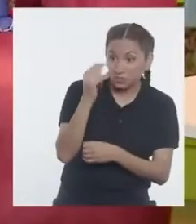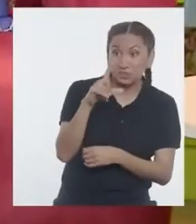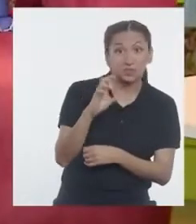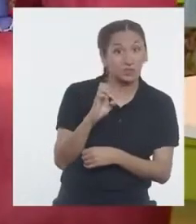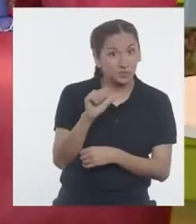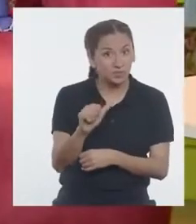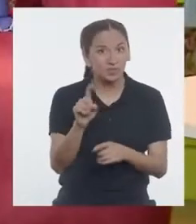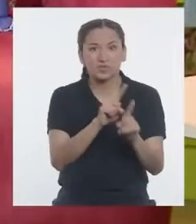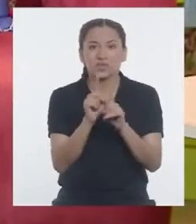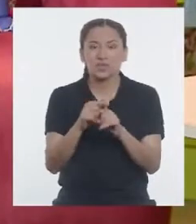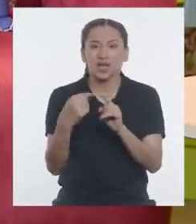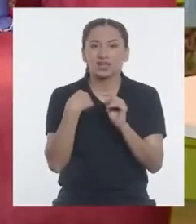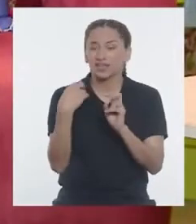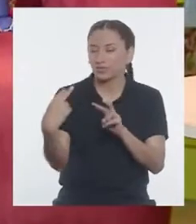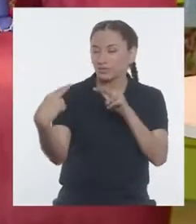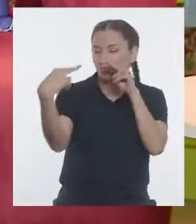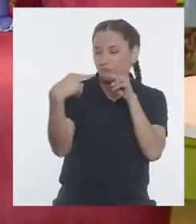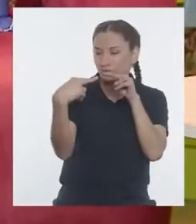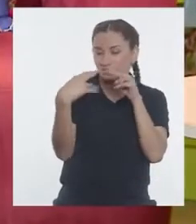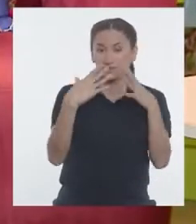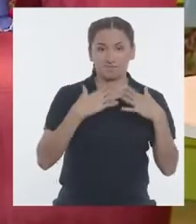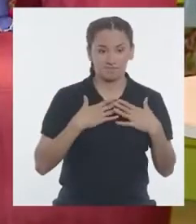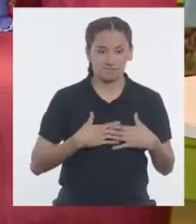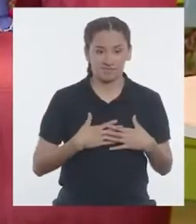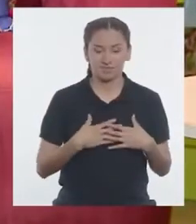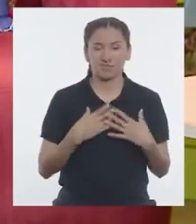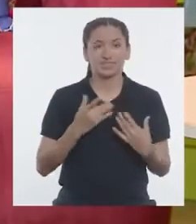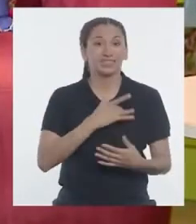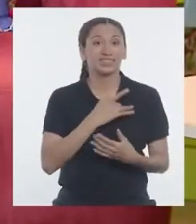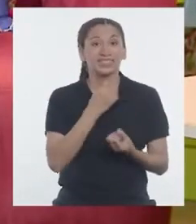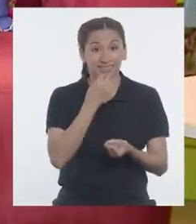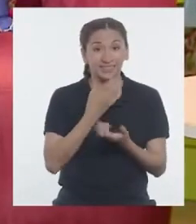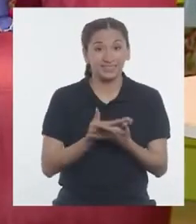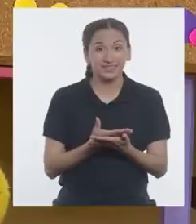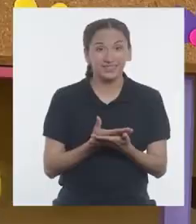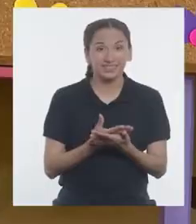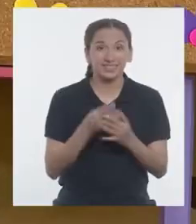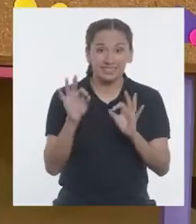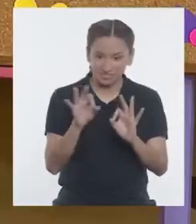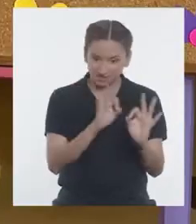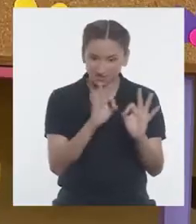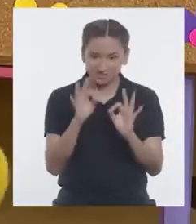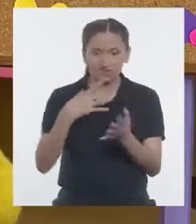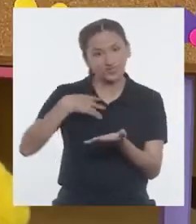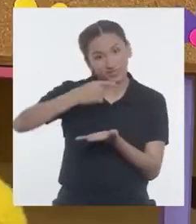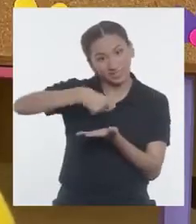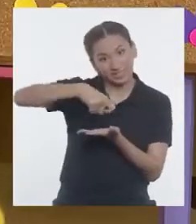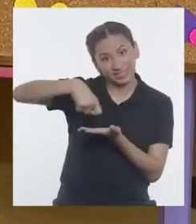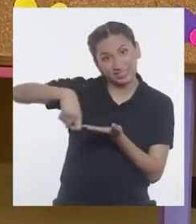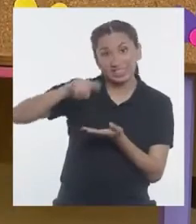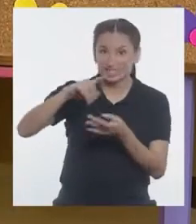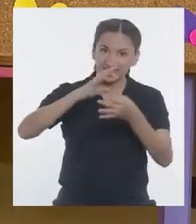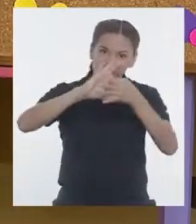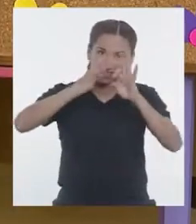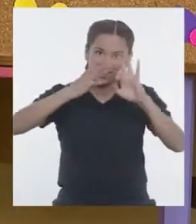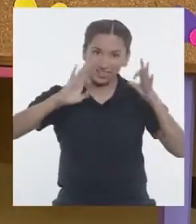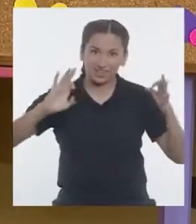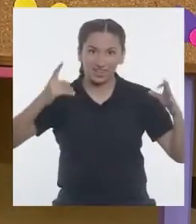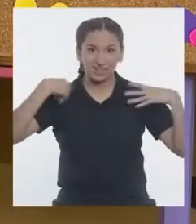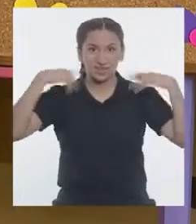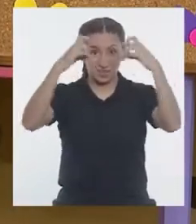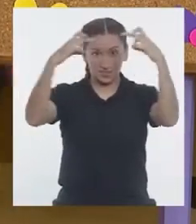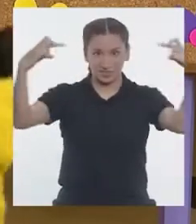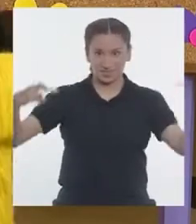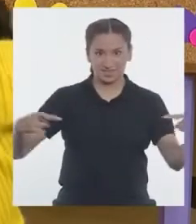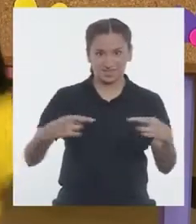Sería como hablarnos a nosotros mismos para lograr estar muy bien. Justamente escribiré esta frase para